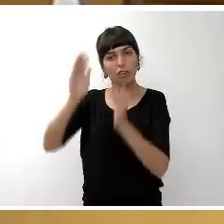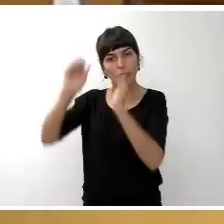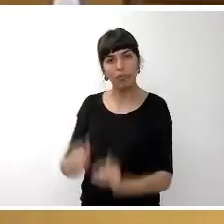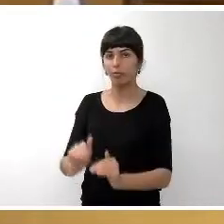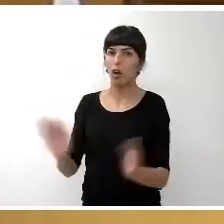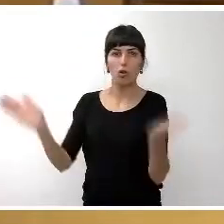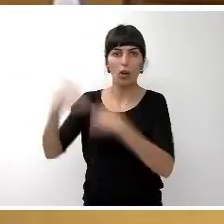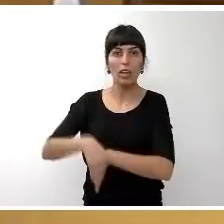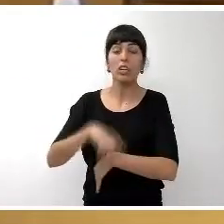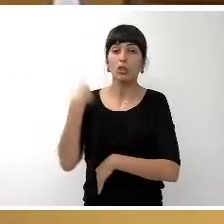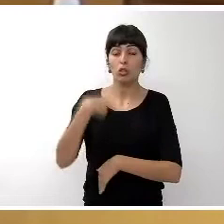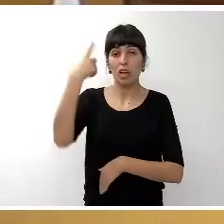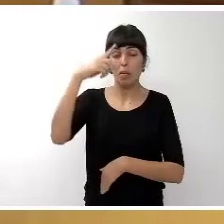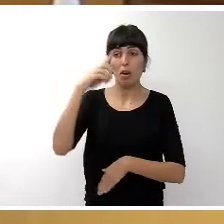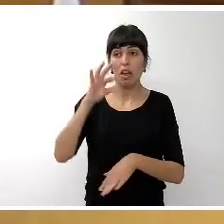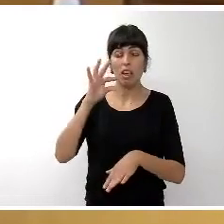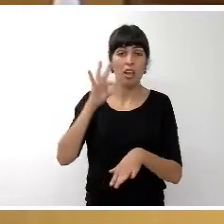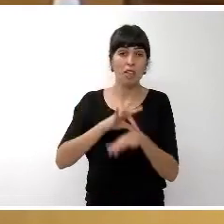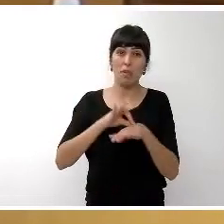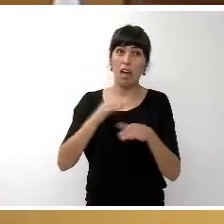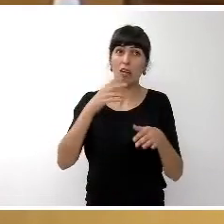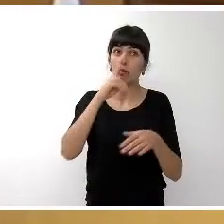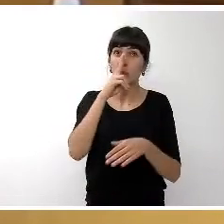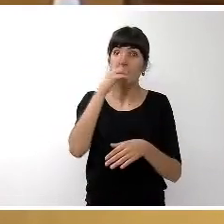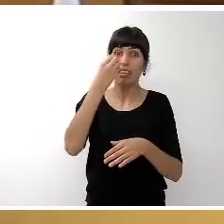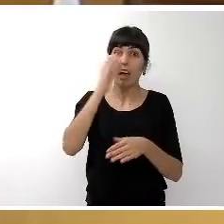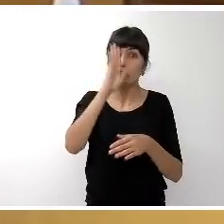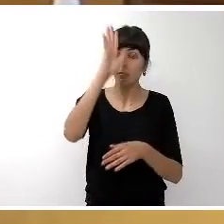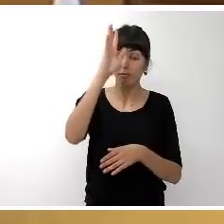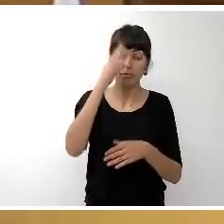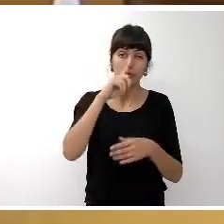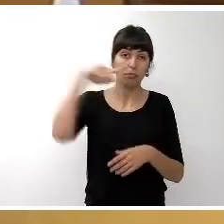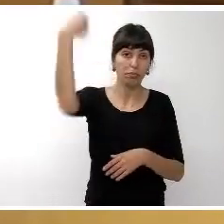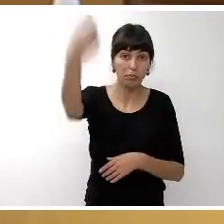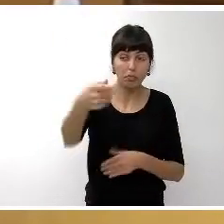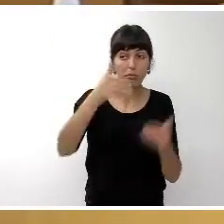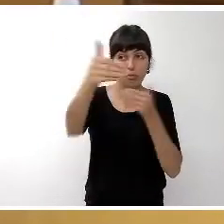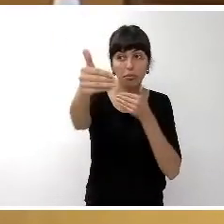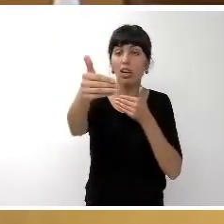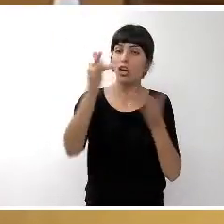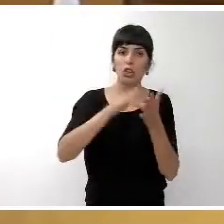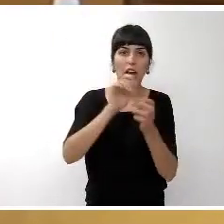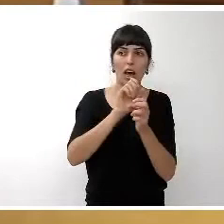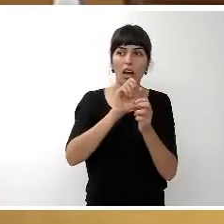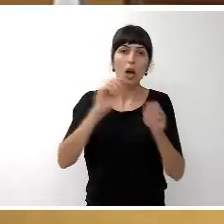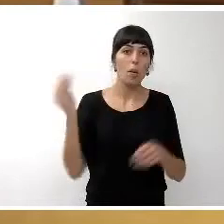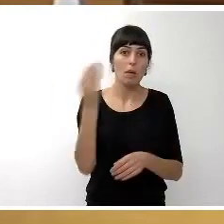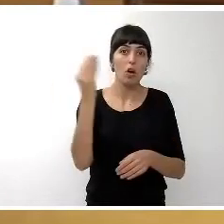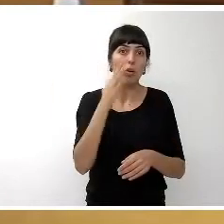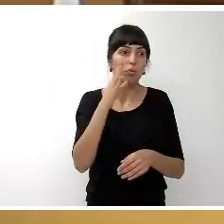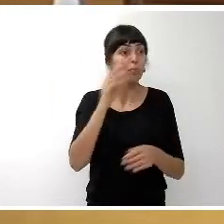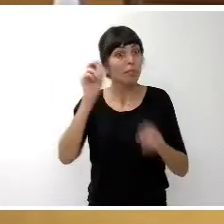prevalencia de la enfermedad se verá publicada en los próximos 20 años debido fundamentalmente a la mayor esperanza de vida de la población.